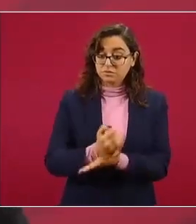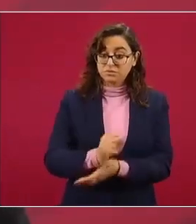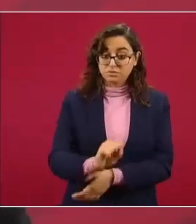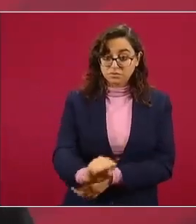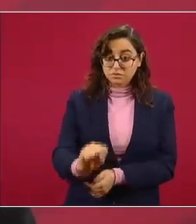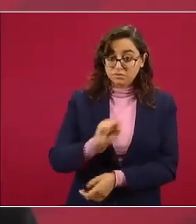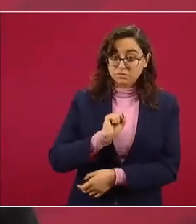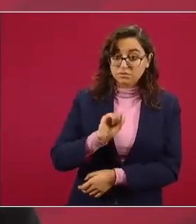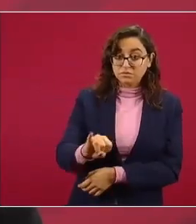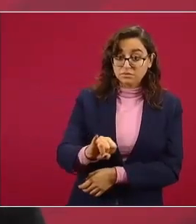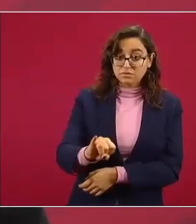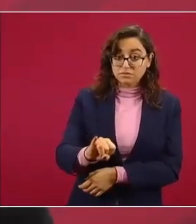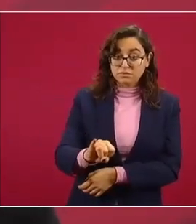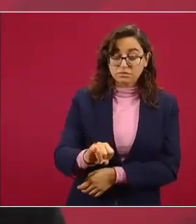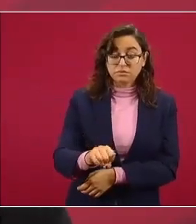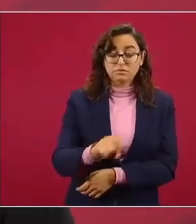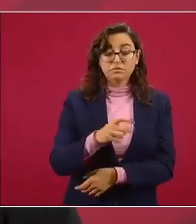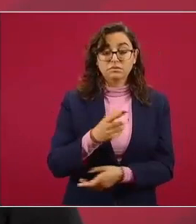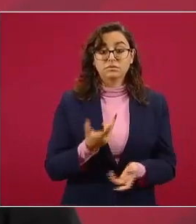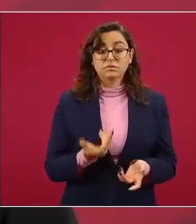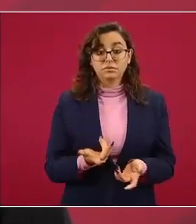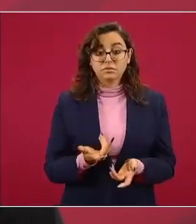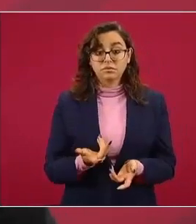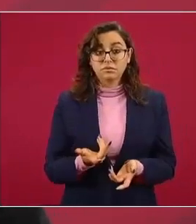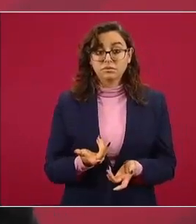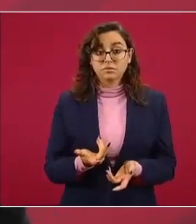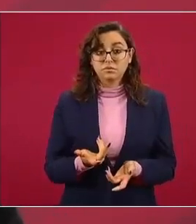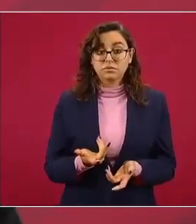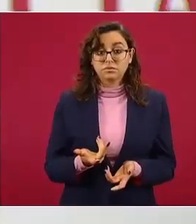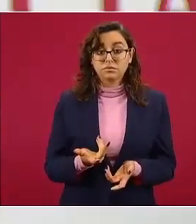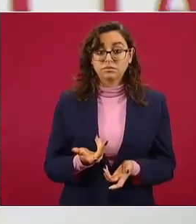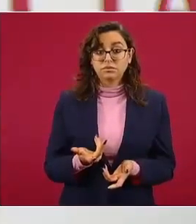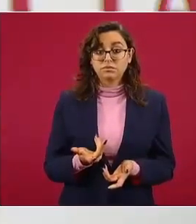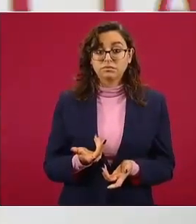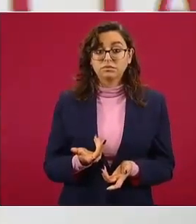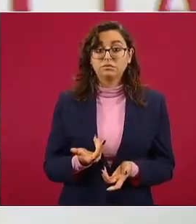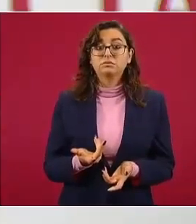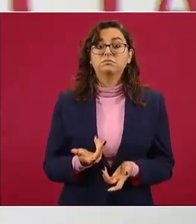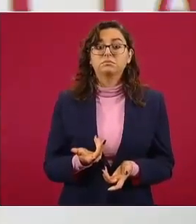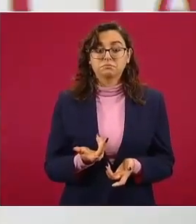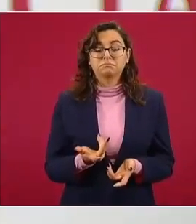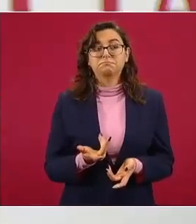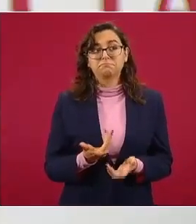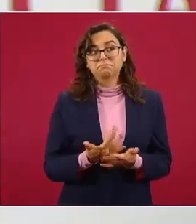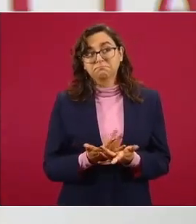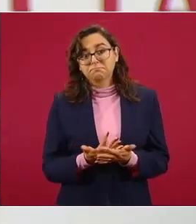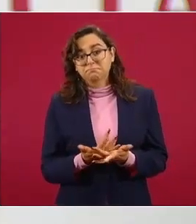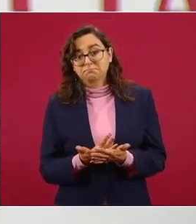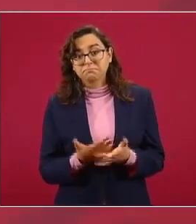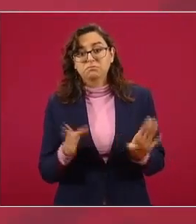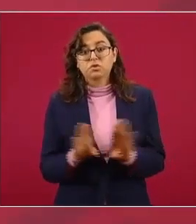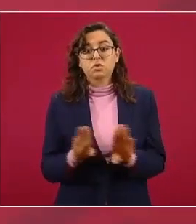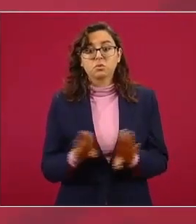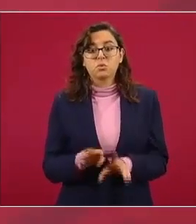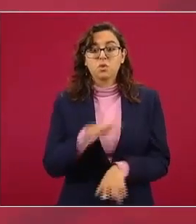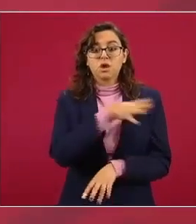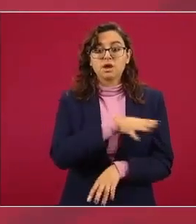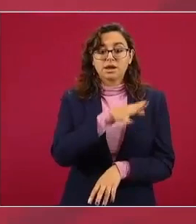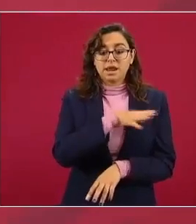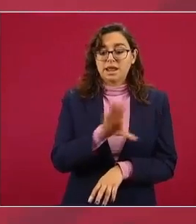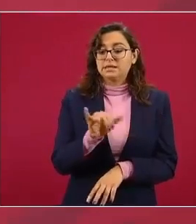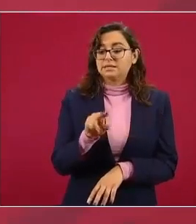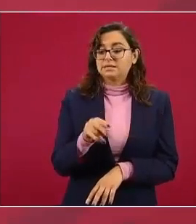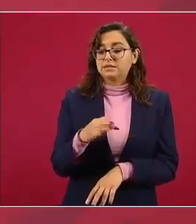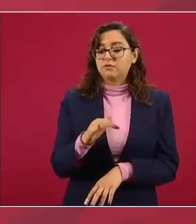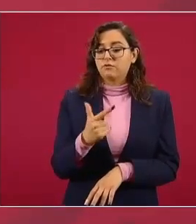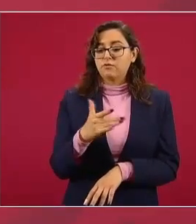los Estados Unidos y el Departamento de Justicia en particular pues estaremos atentos para el traslado del General Cienfuegos a nuestro país